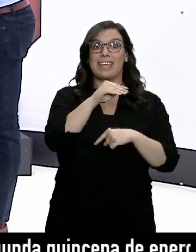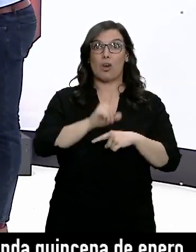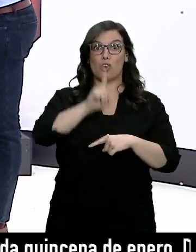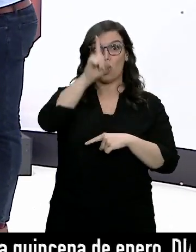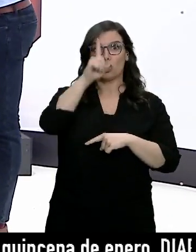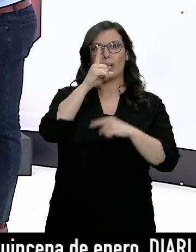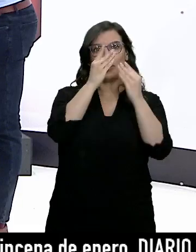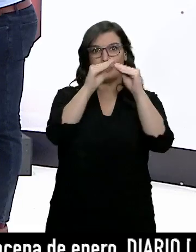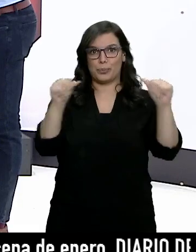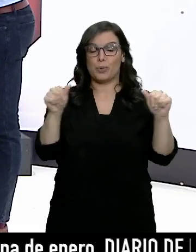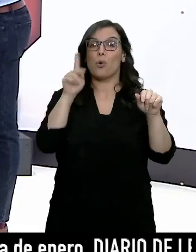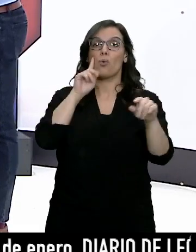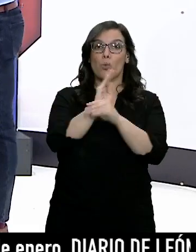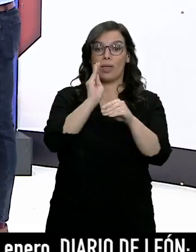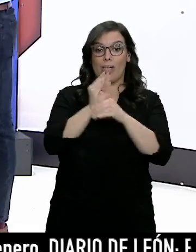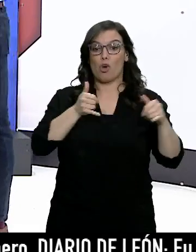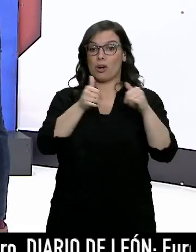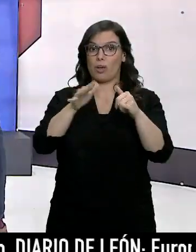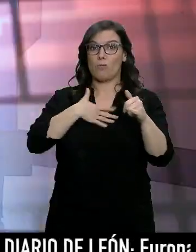que mucha precaución con el cauce de los ríos.